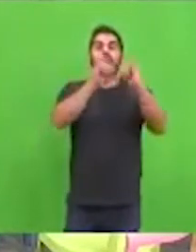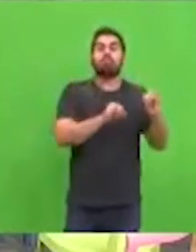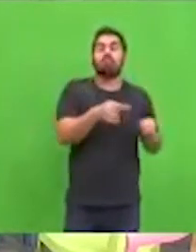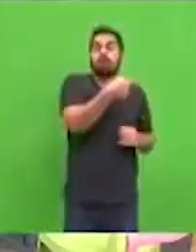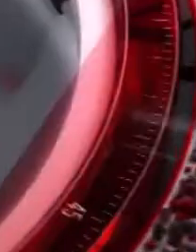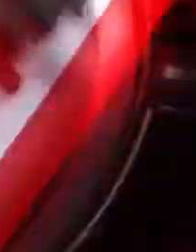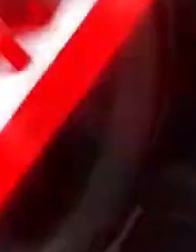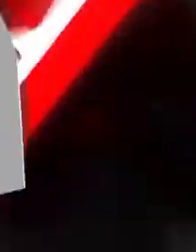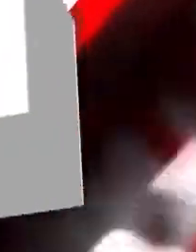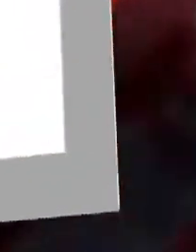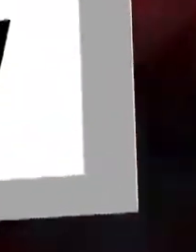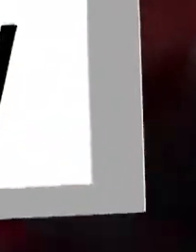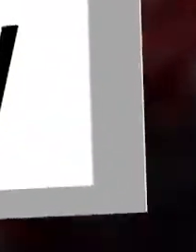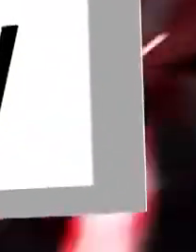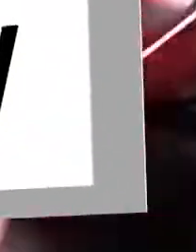estoy comentando.